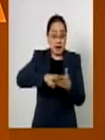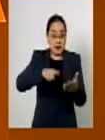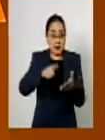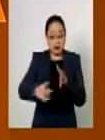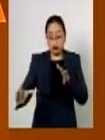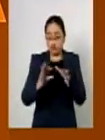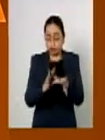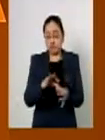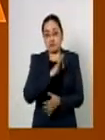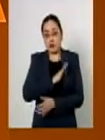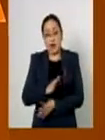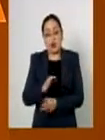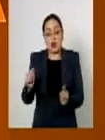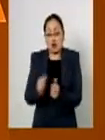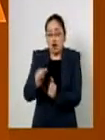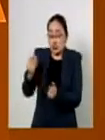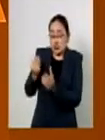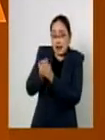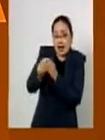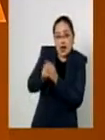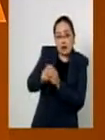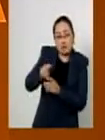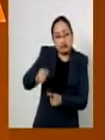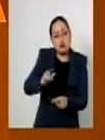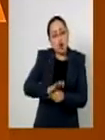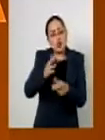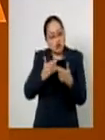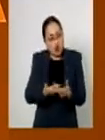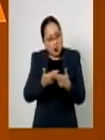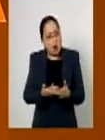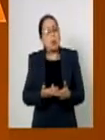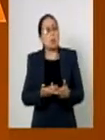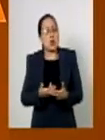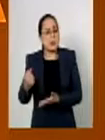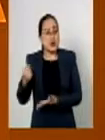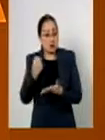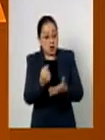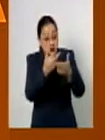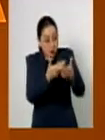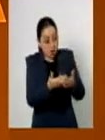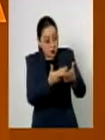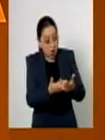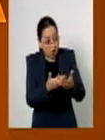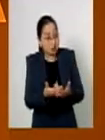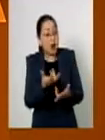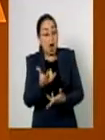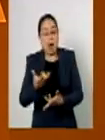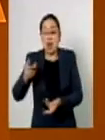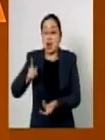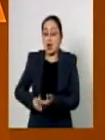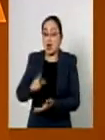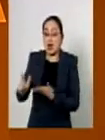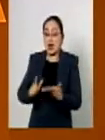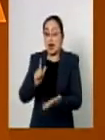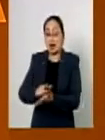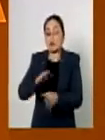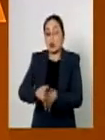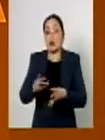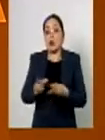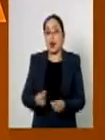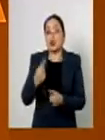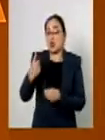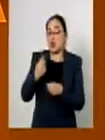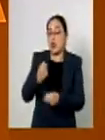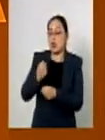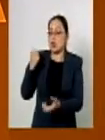usar en forma discrecional los remanentes presupuestales a los que la ley de disciplina financiera que aprobamos el año pasado